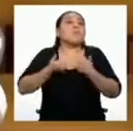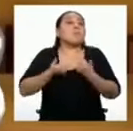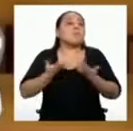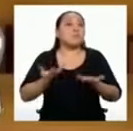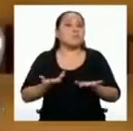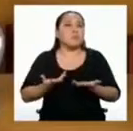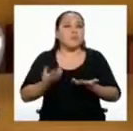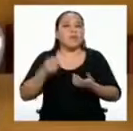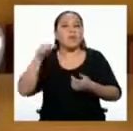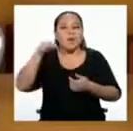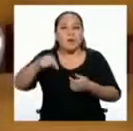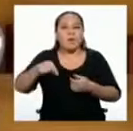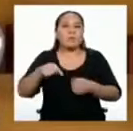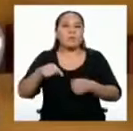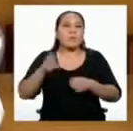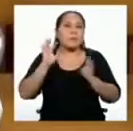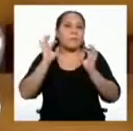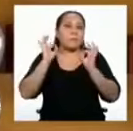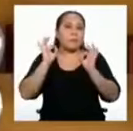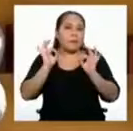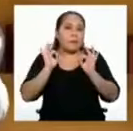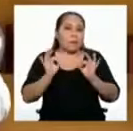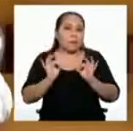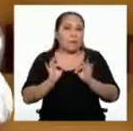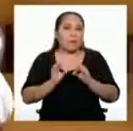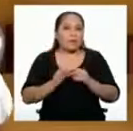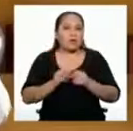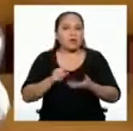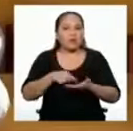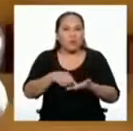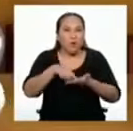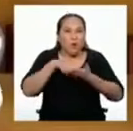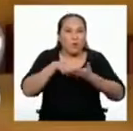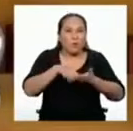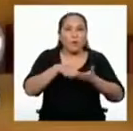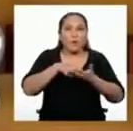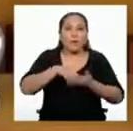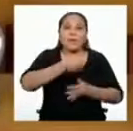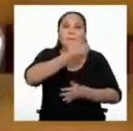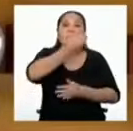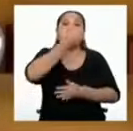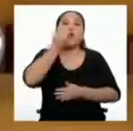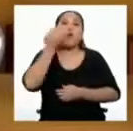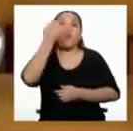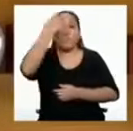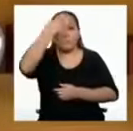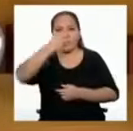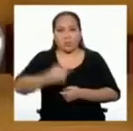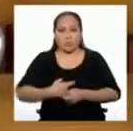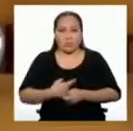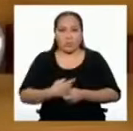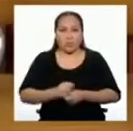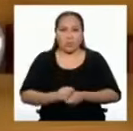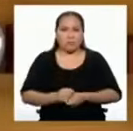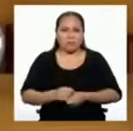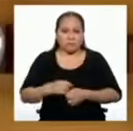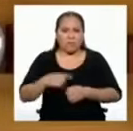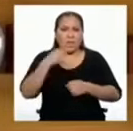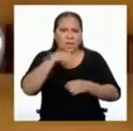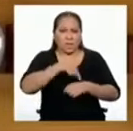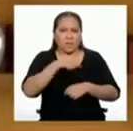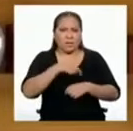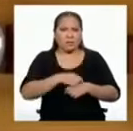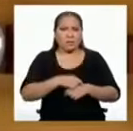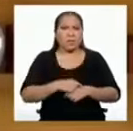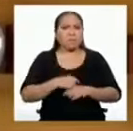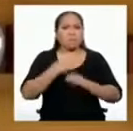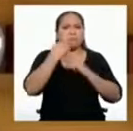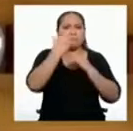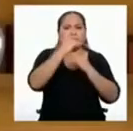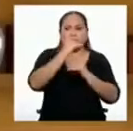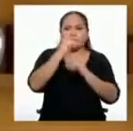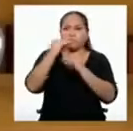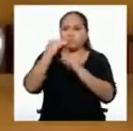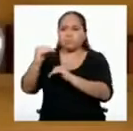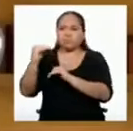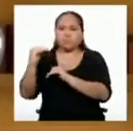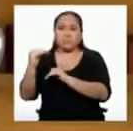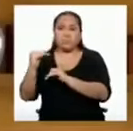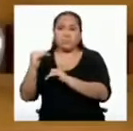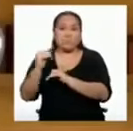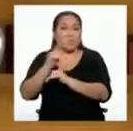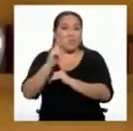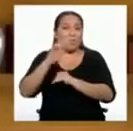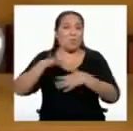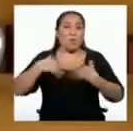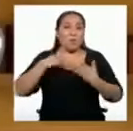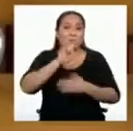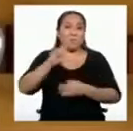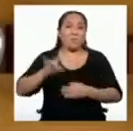desafía a ser mejores personas. Como hemos visto a lo largo del programa, se han dado medidas que limitan nuestro uso de los espacios